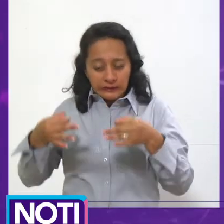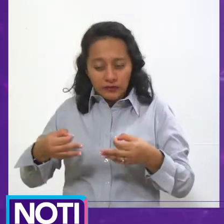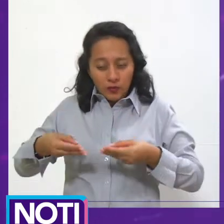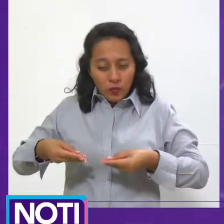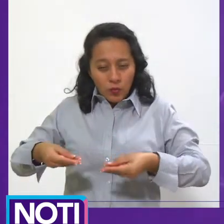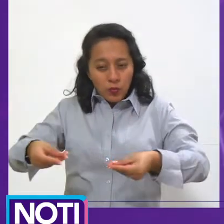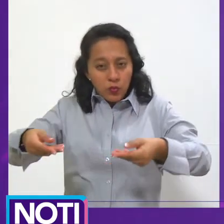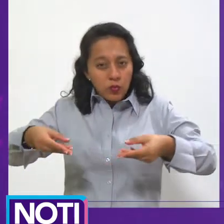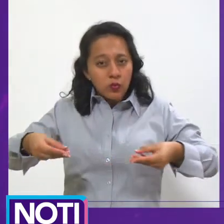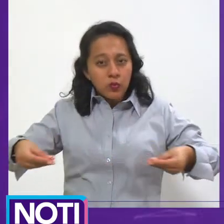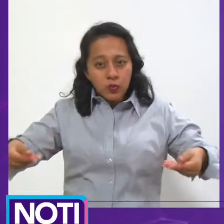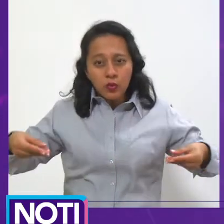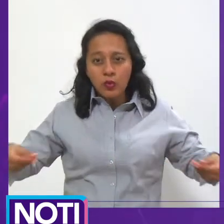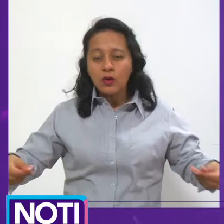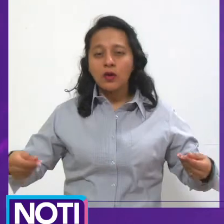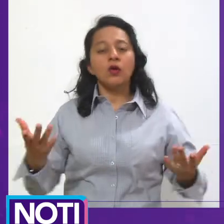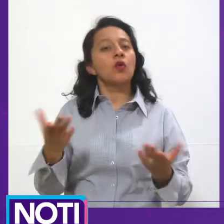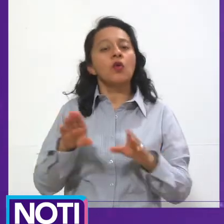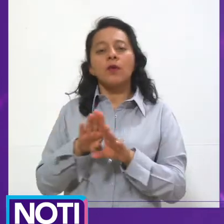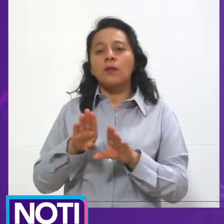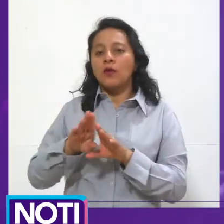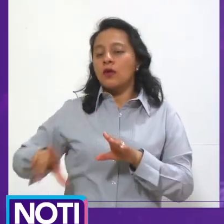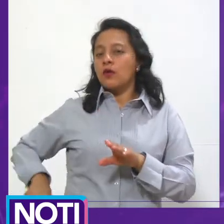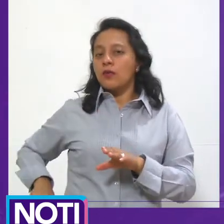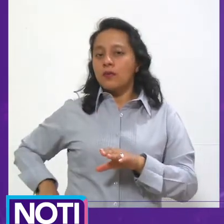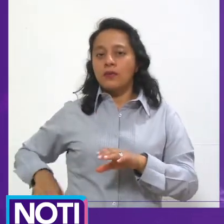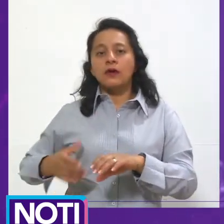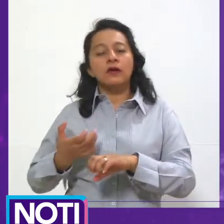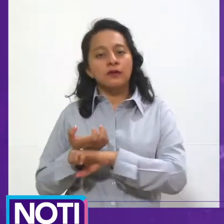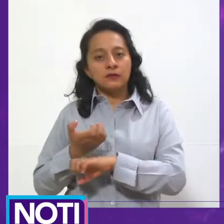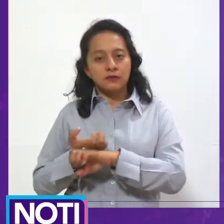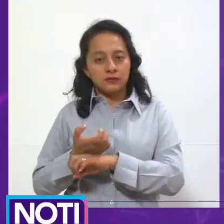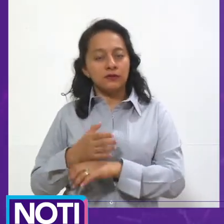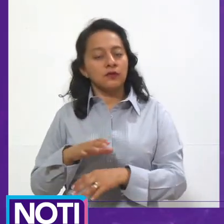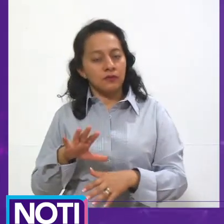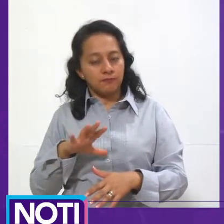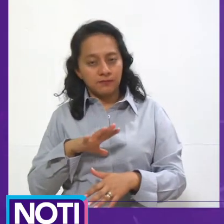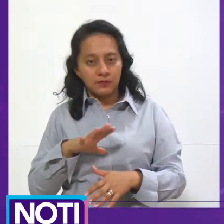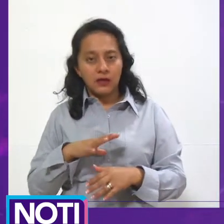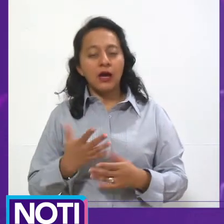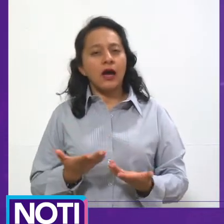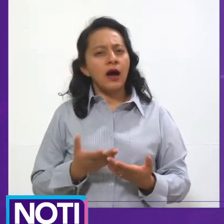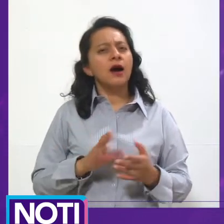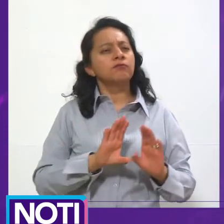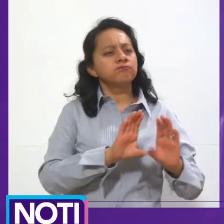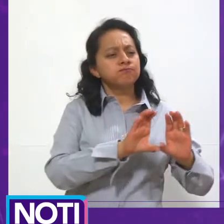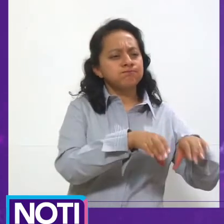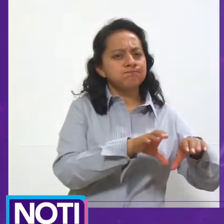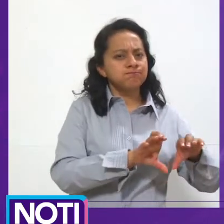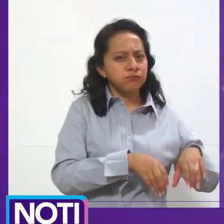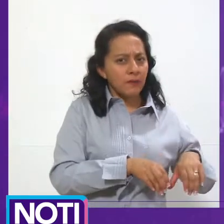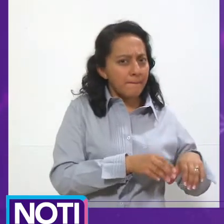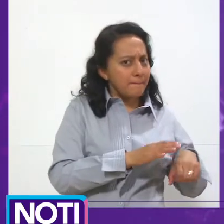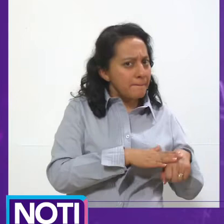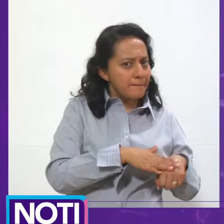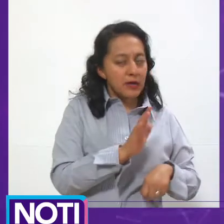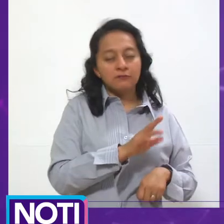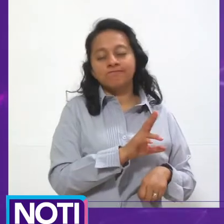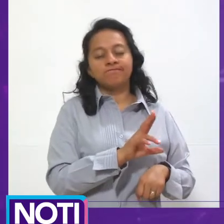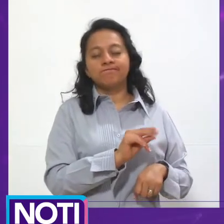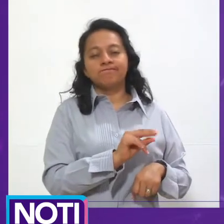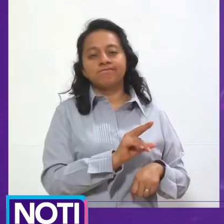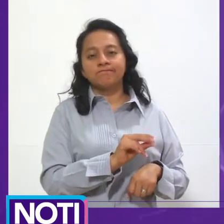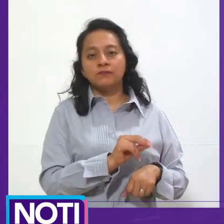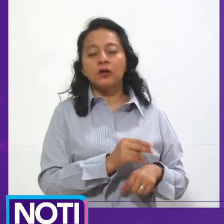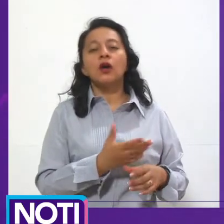contratación de financiamiento adicional. En esta sesión de pleno estuvo presente la diputada local Elsa Méndez, recién integrada